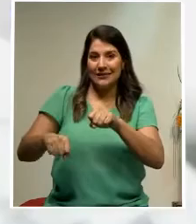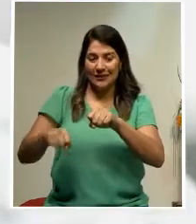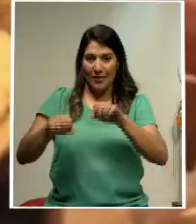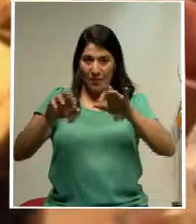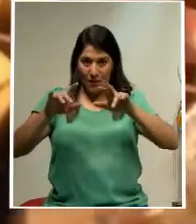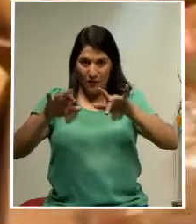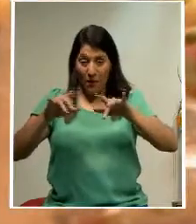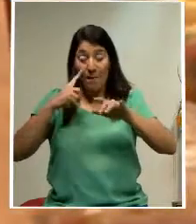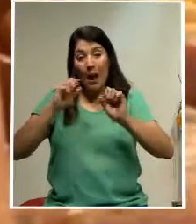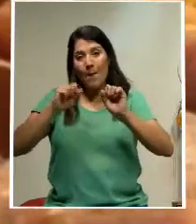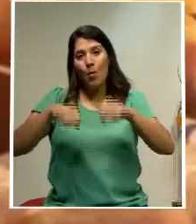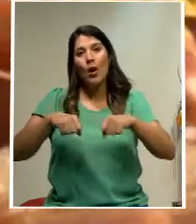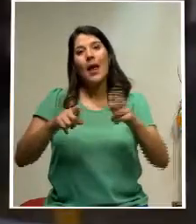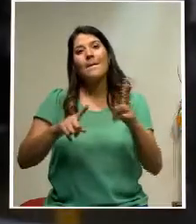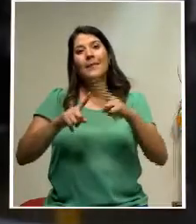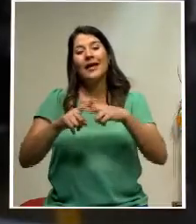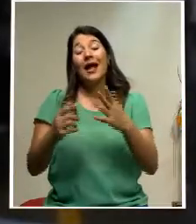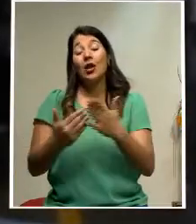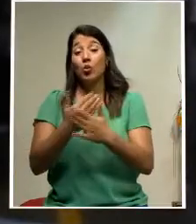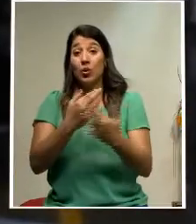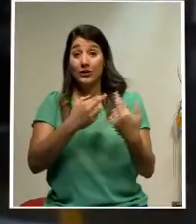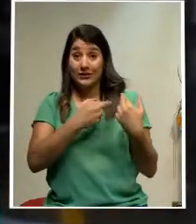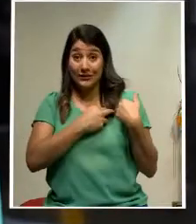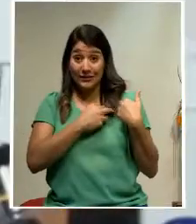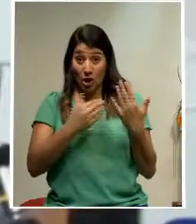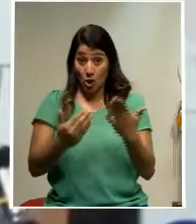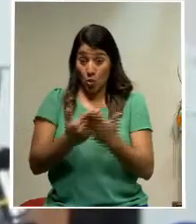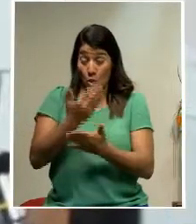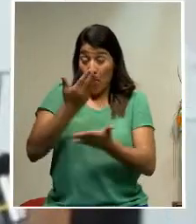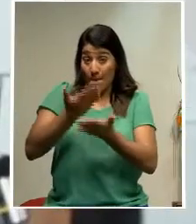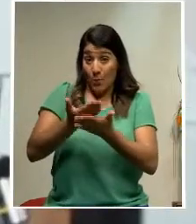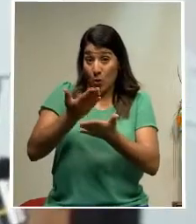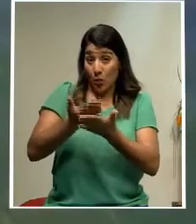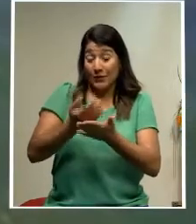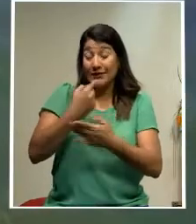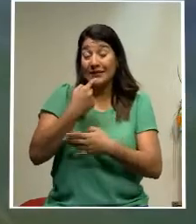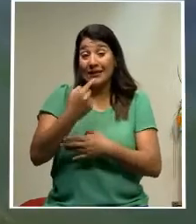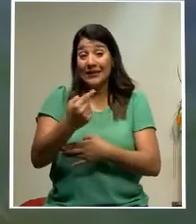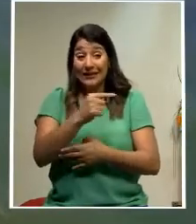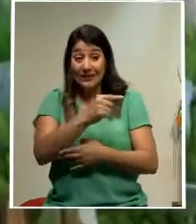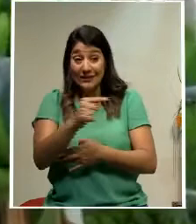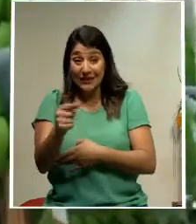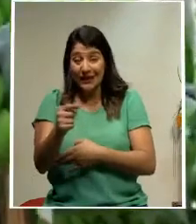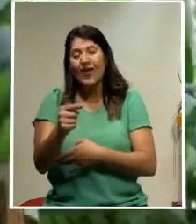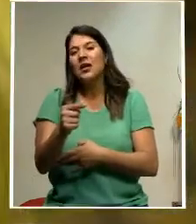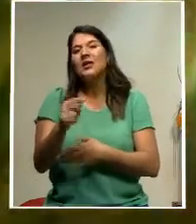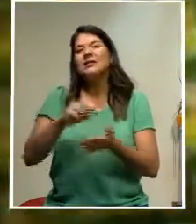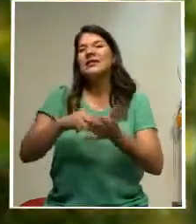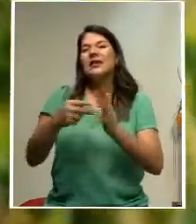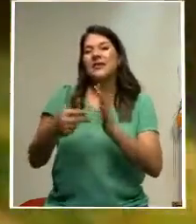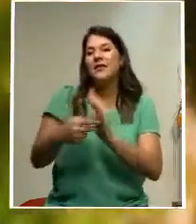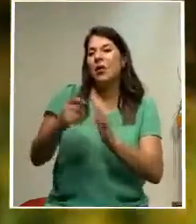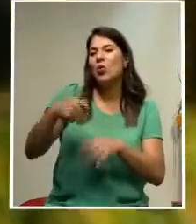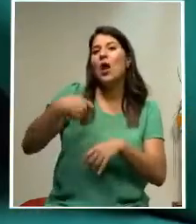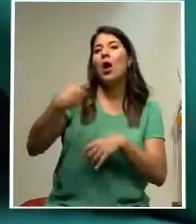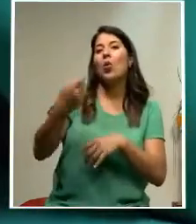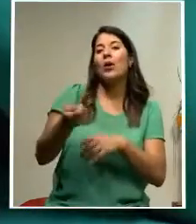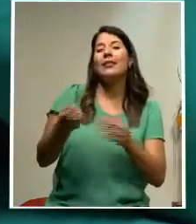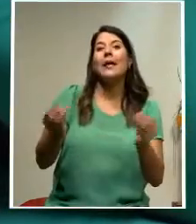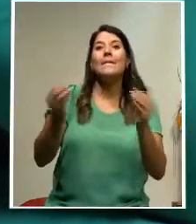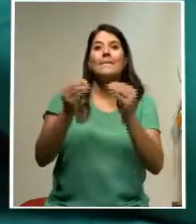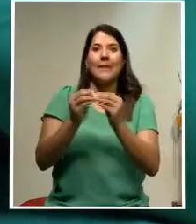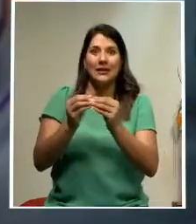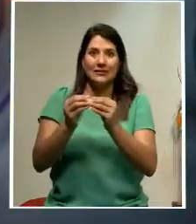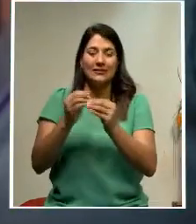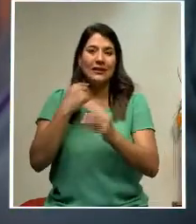implementar las nuevas funciones. La nueva propuesta, según grupos opositores, representa una cuota proporcionalmente más alta